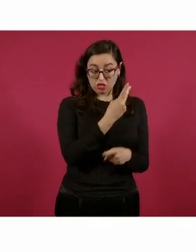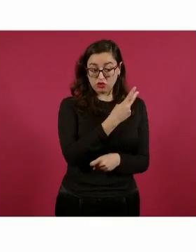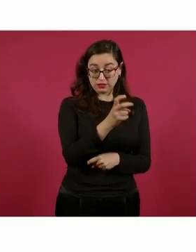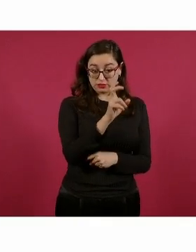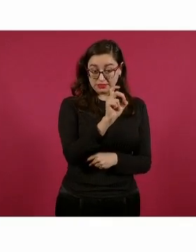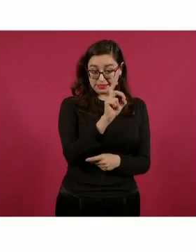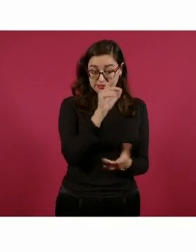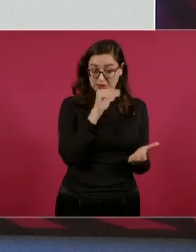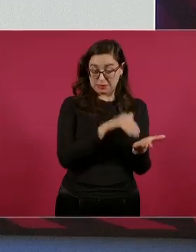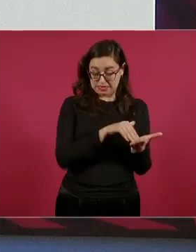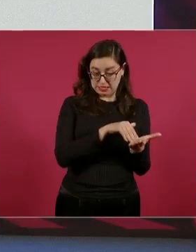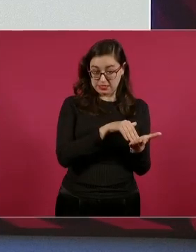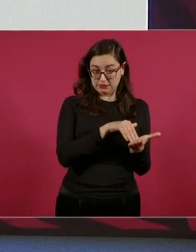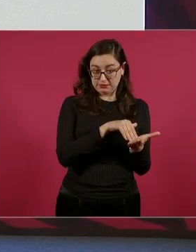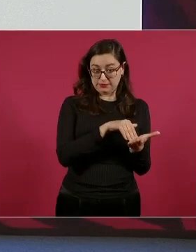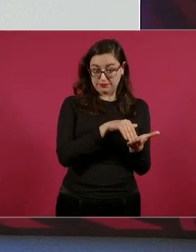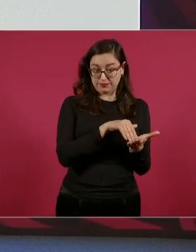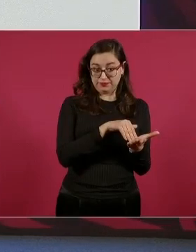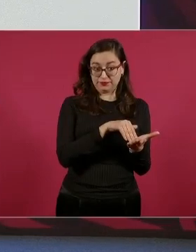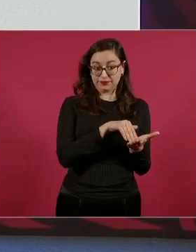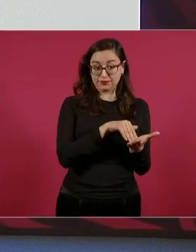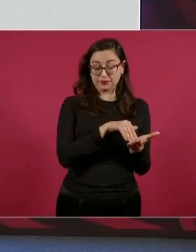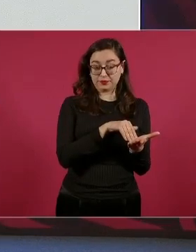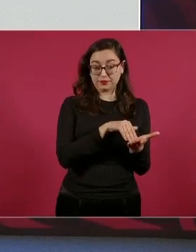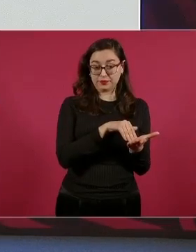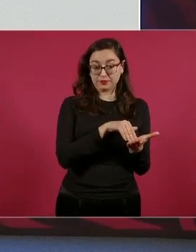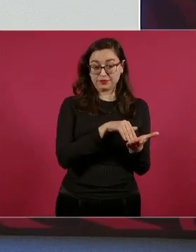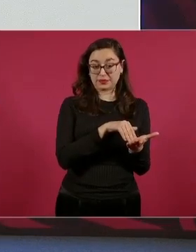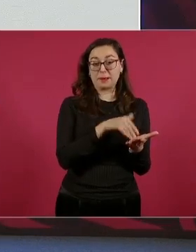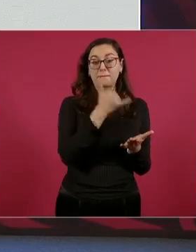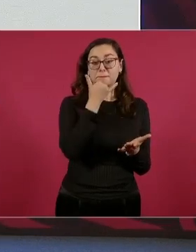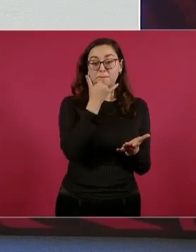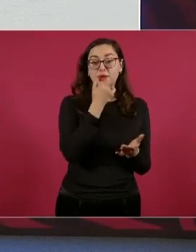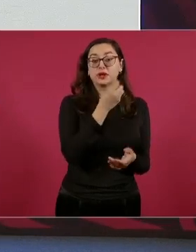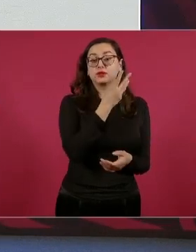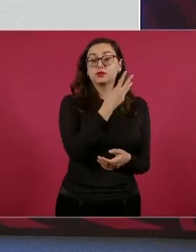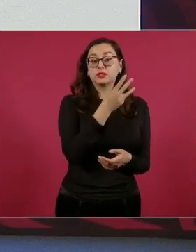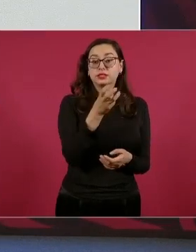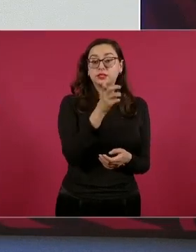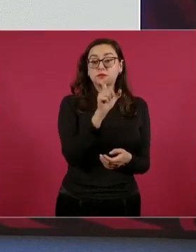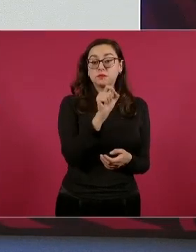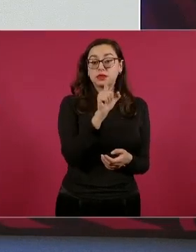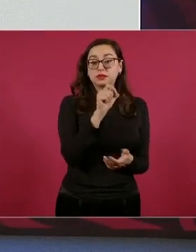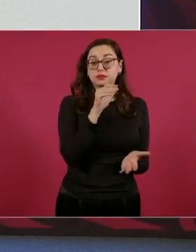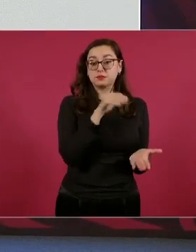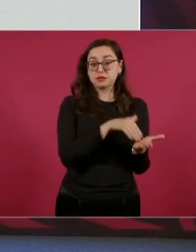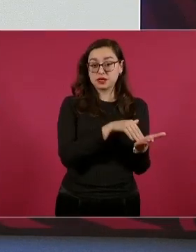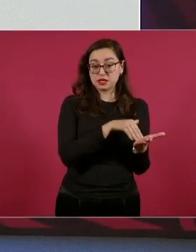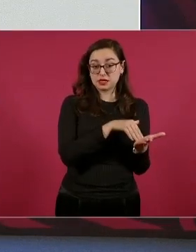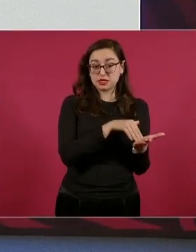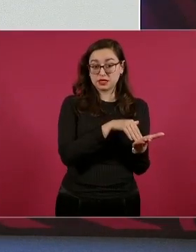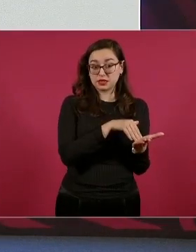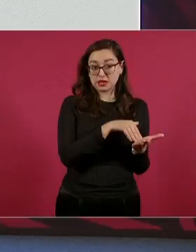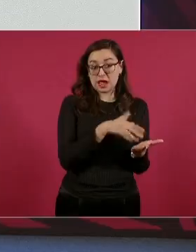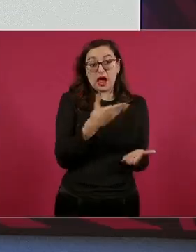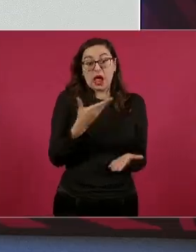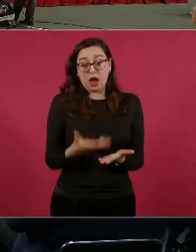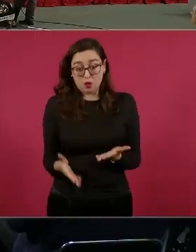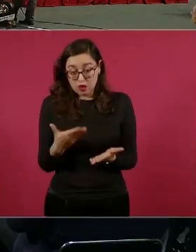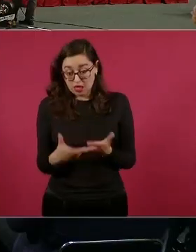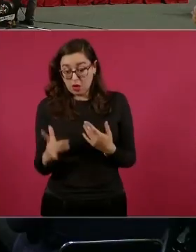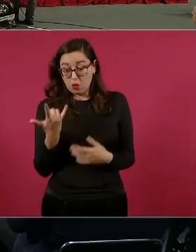mil, 320 mil, julio de este año